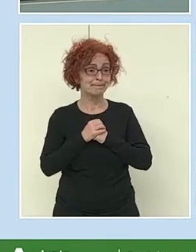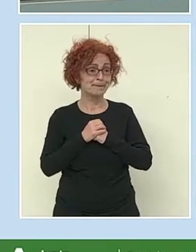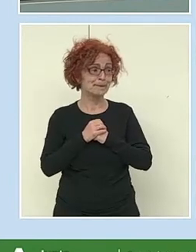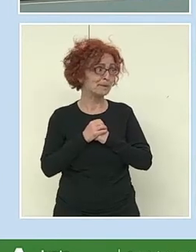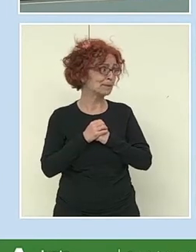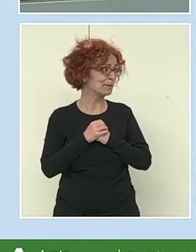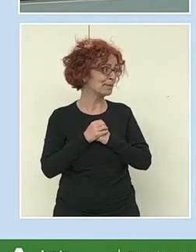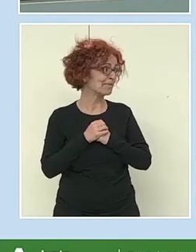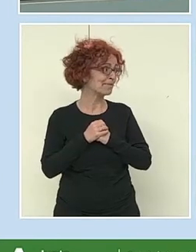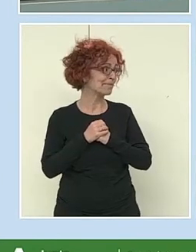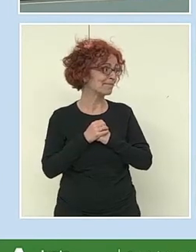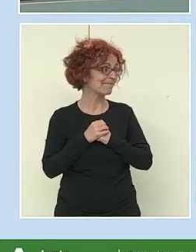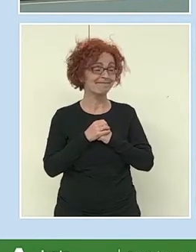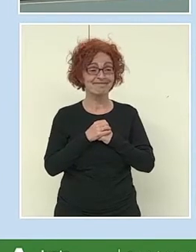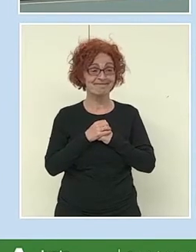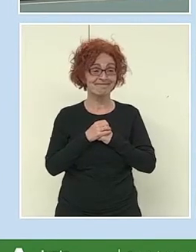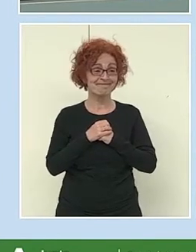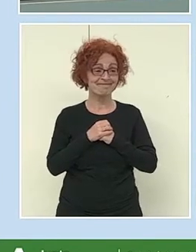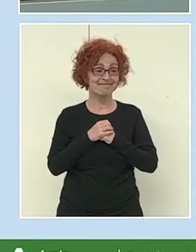Voy.